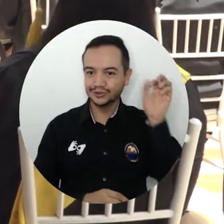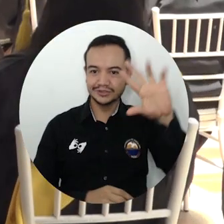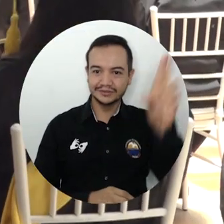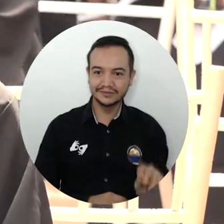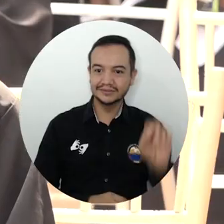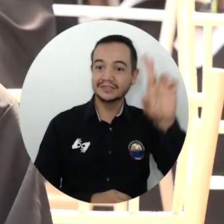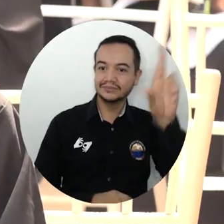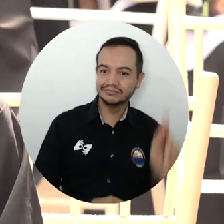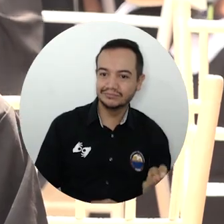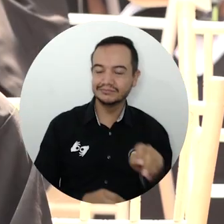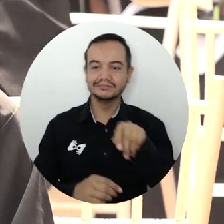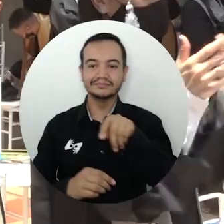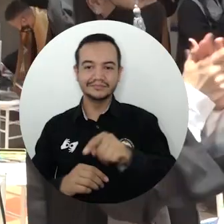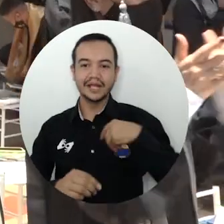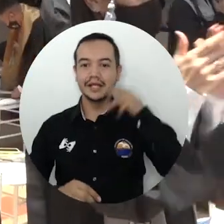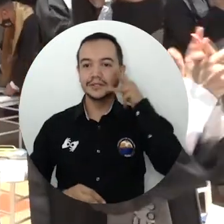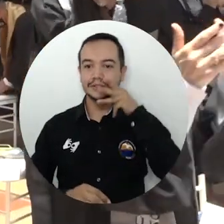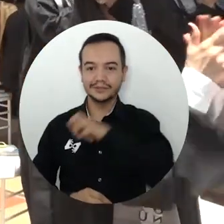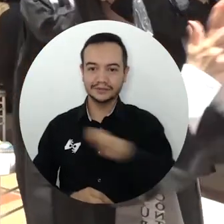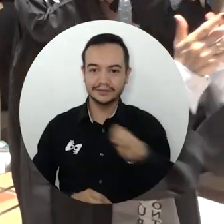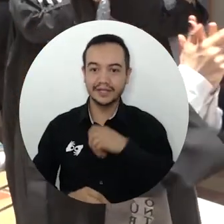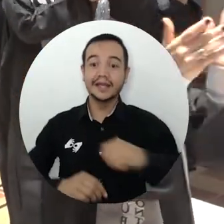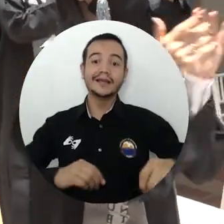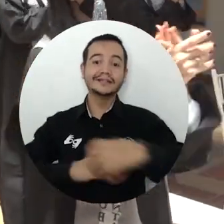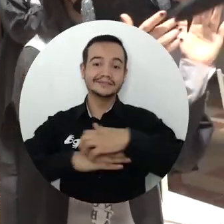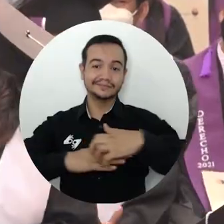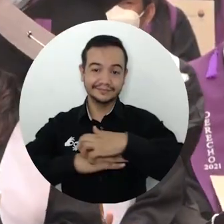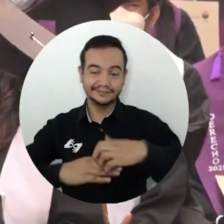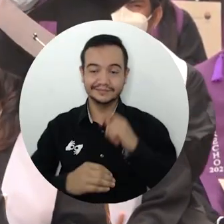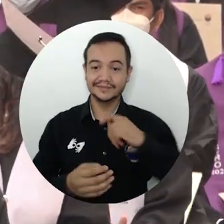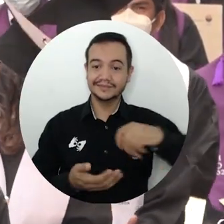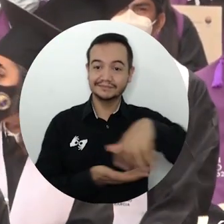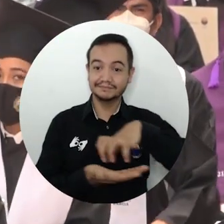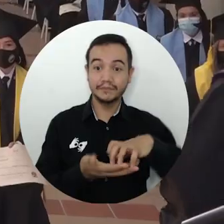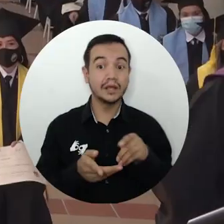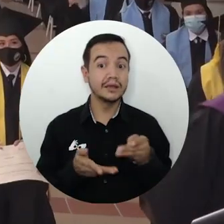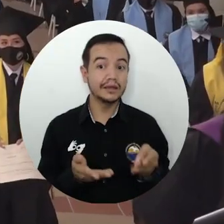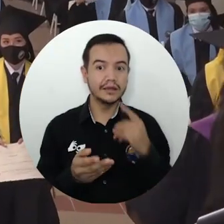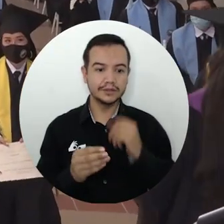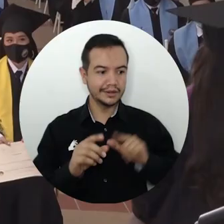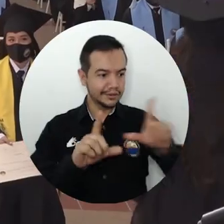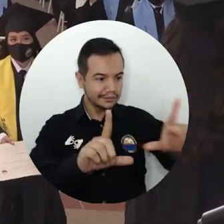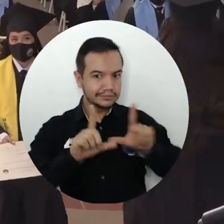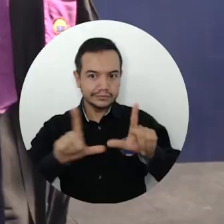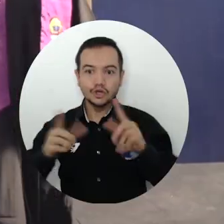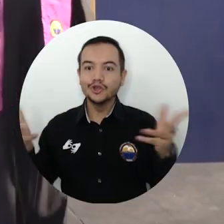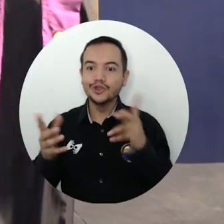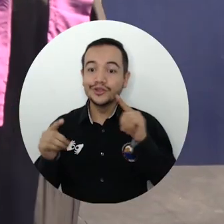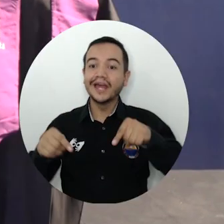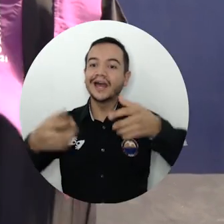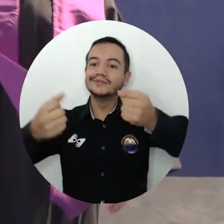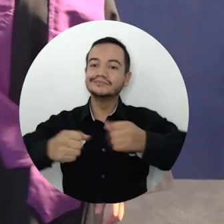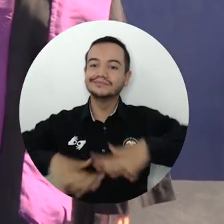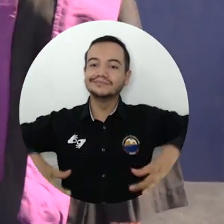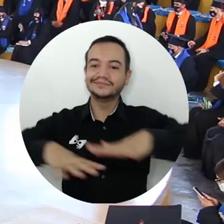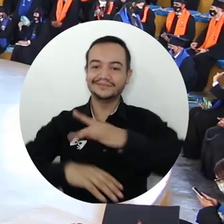Cundinamarca, Norte de Santander, Santander y Tolima, quienes lograron cumplir su sueño de recibir sus títulos en las instalaciones de la Alma Mater,